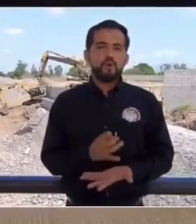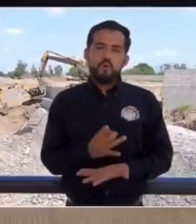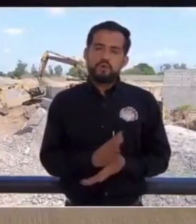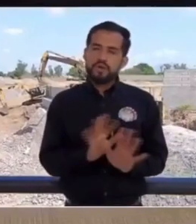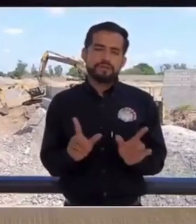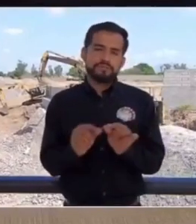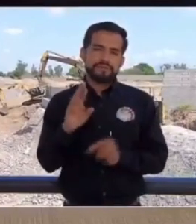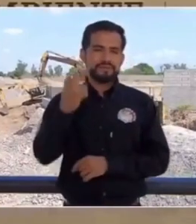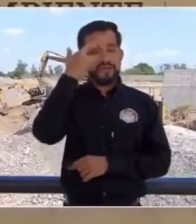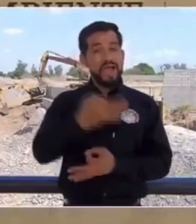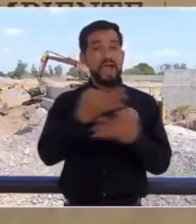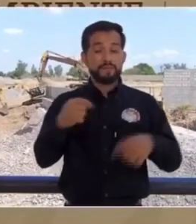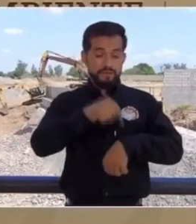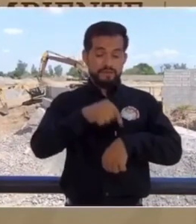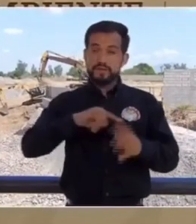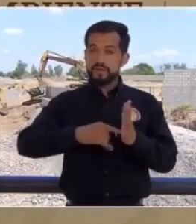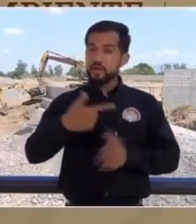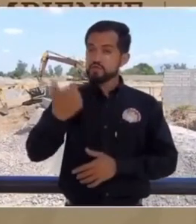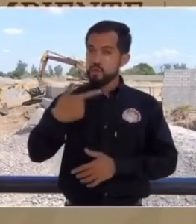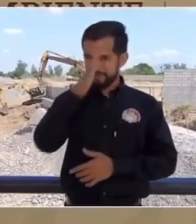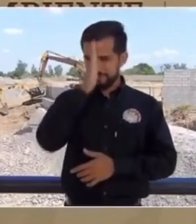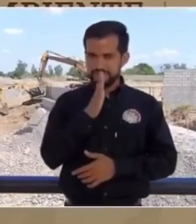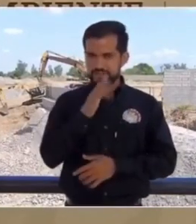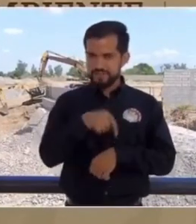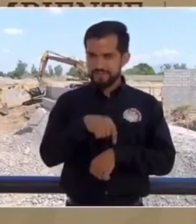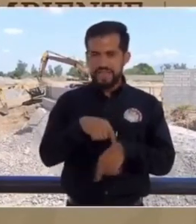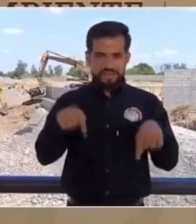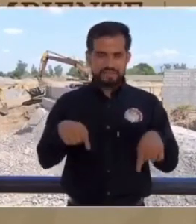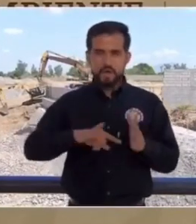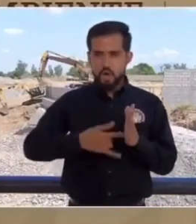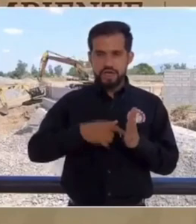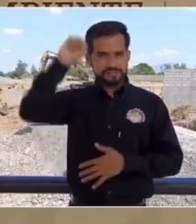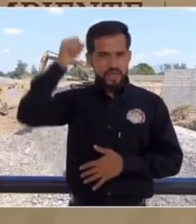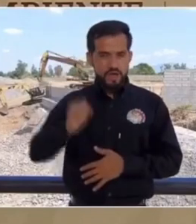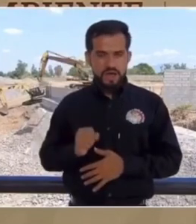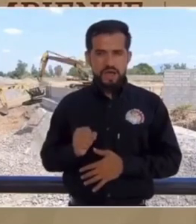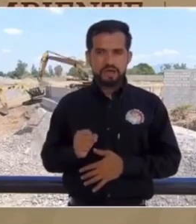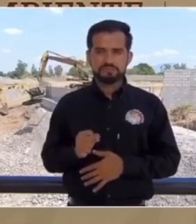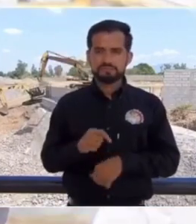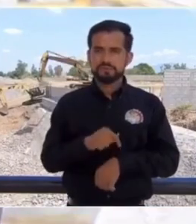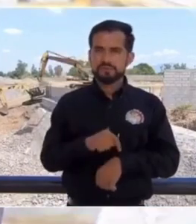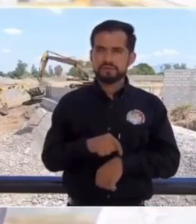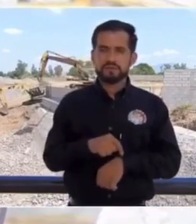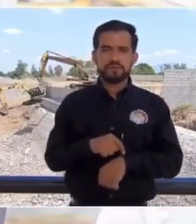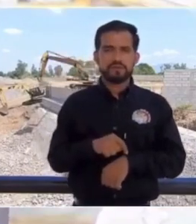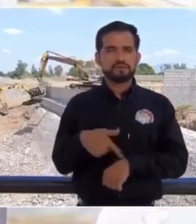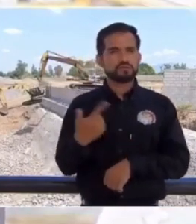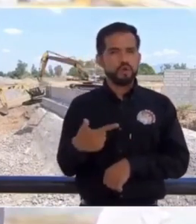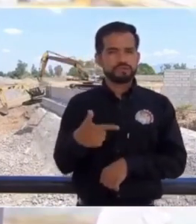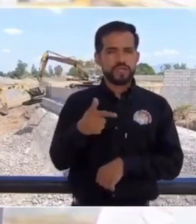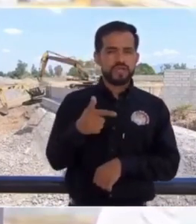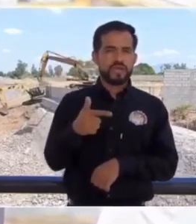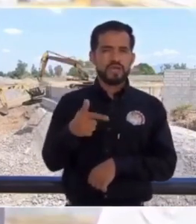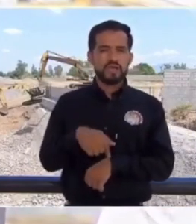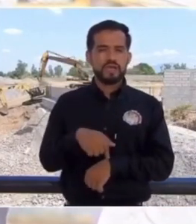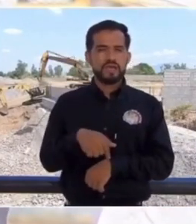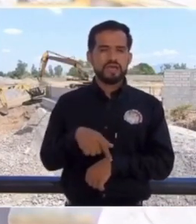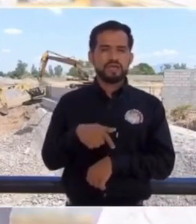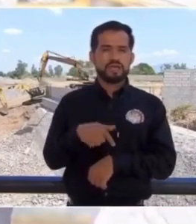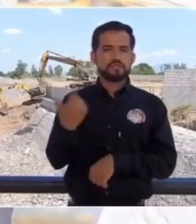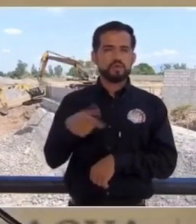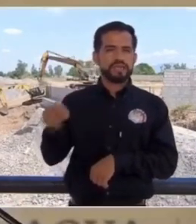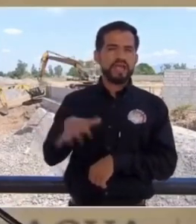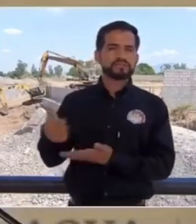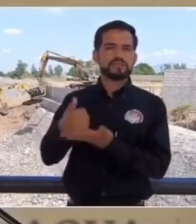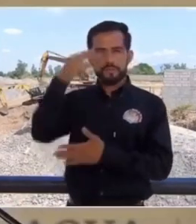Solo quiero recordar que a las doce del día, a la hora de aquí de Sinaloa, a las doce hora de México,